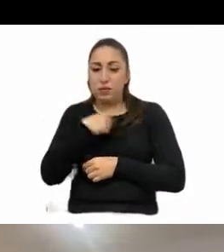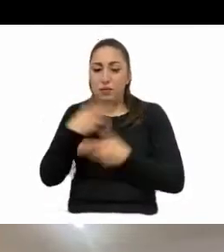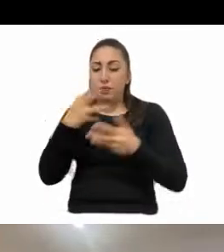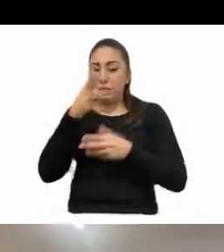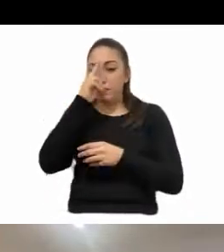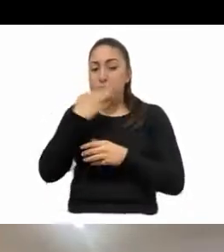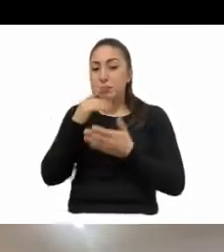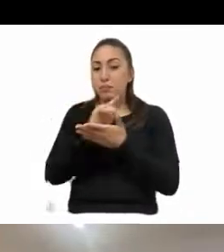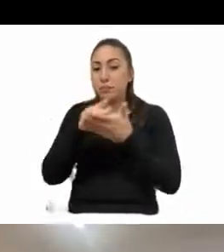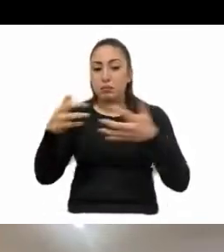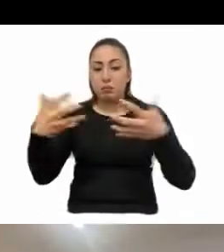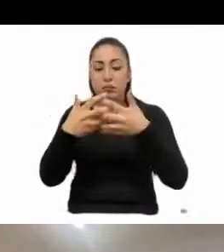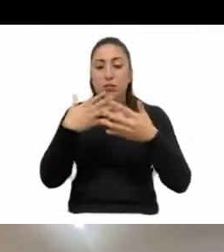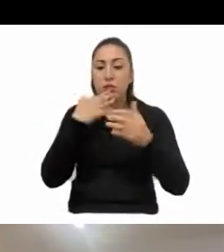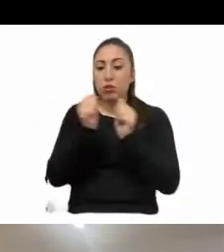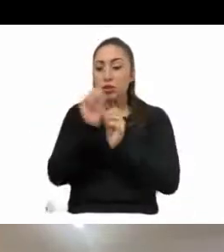y ad hoc.